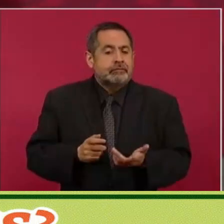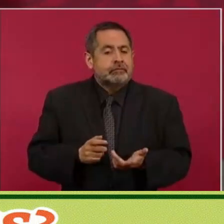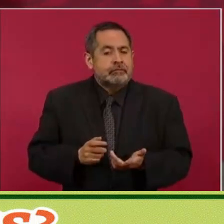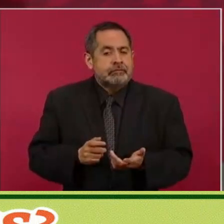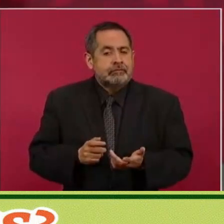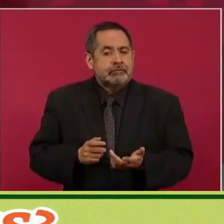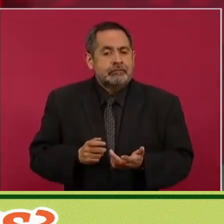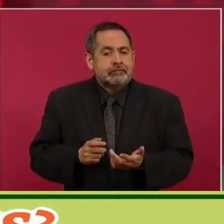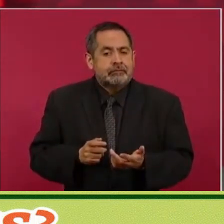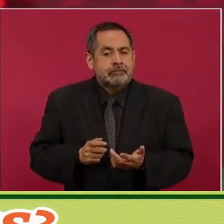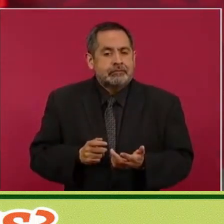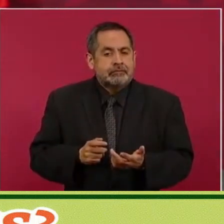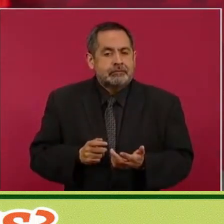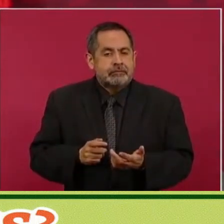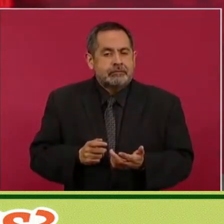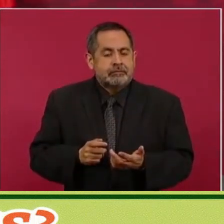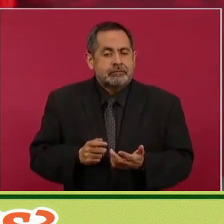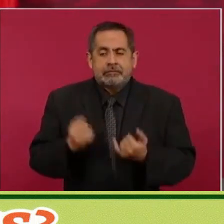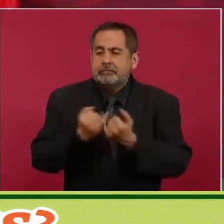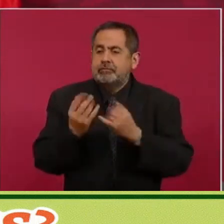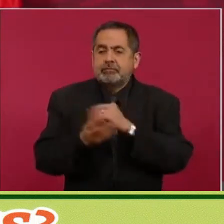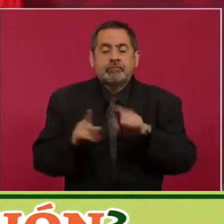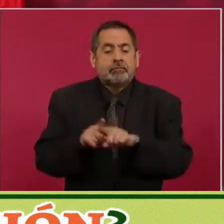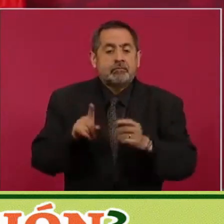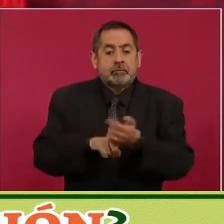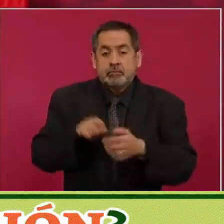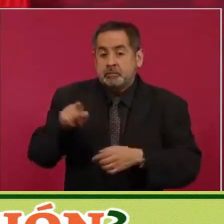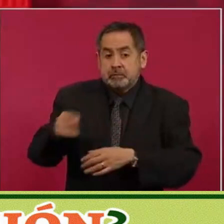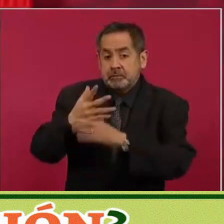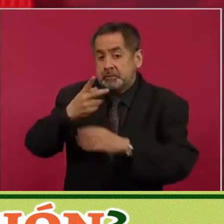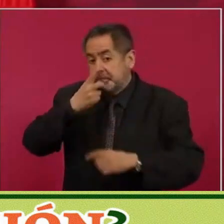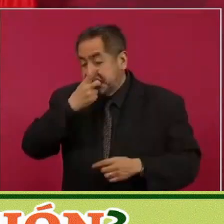replicando, sino por lo que dice